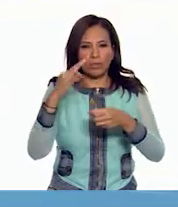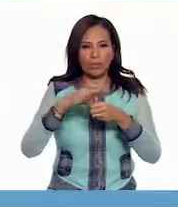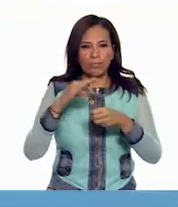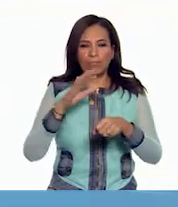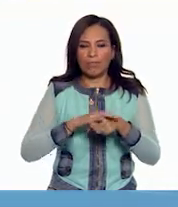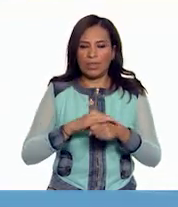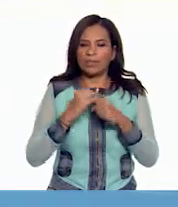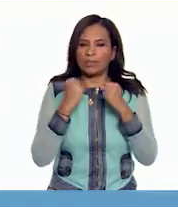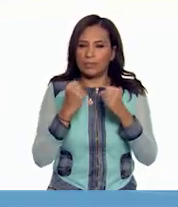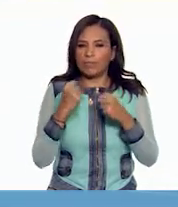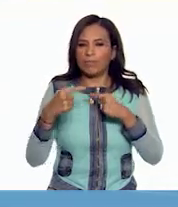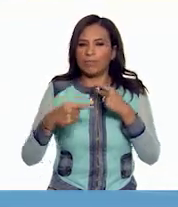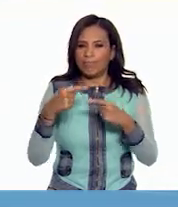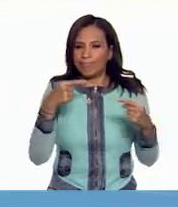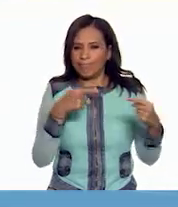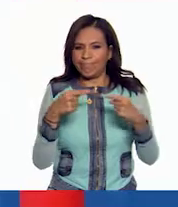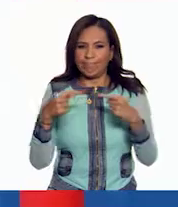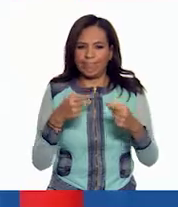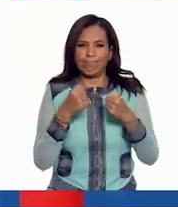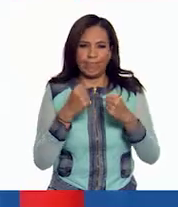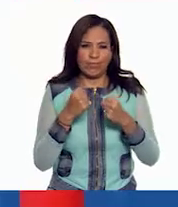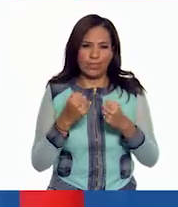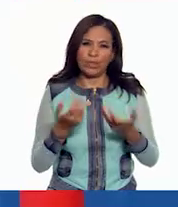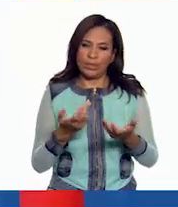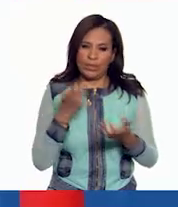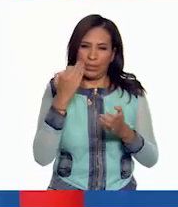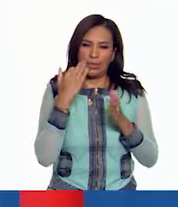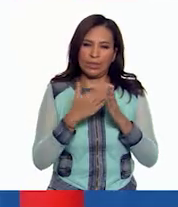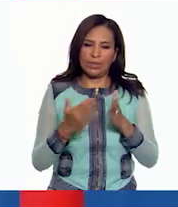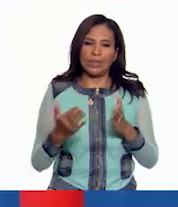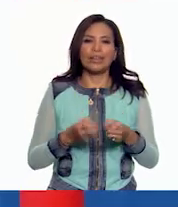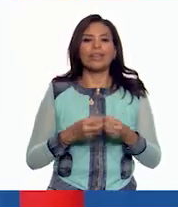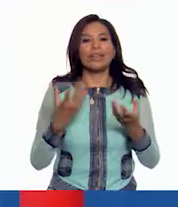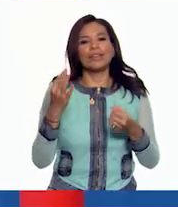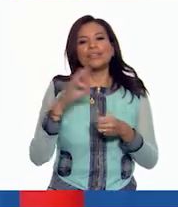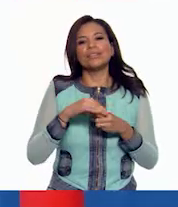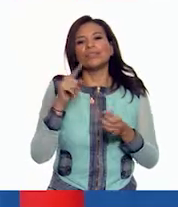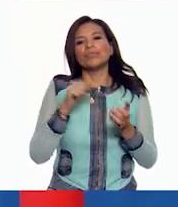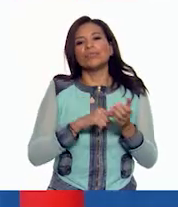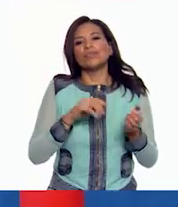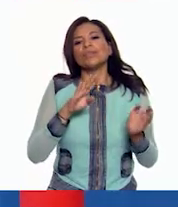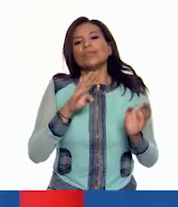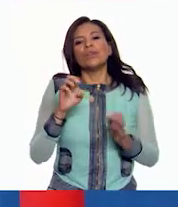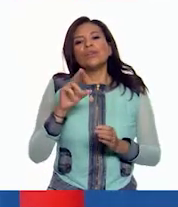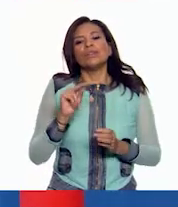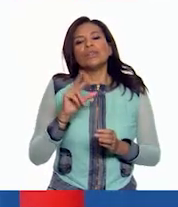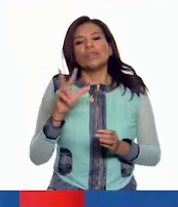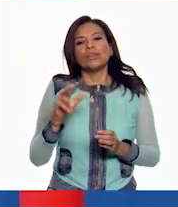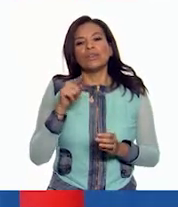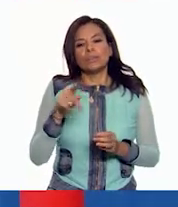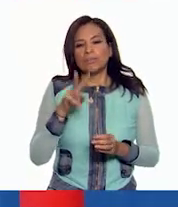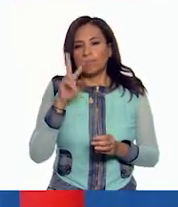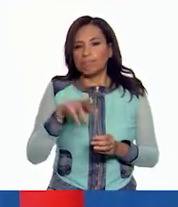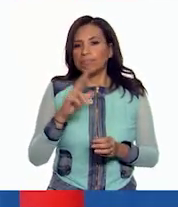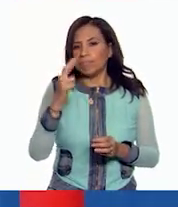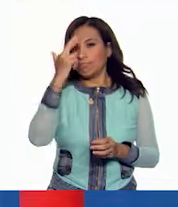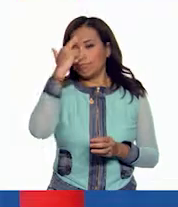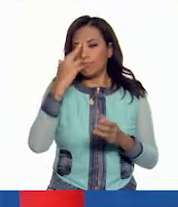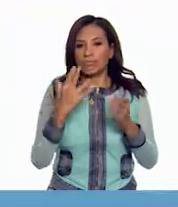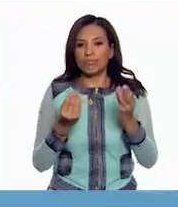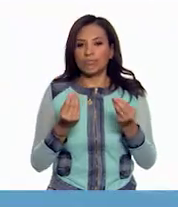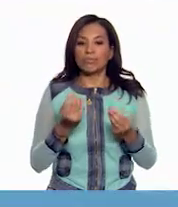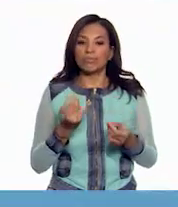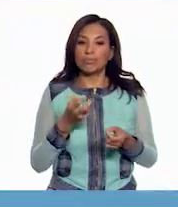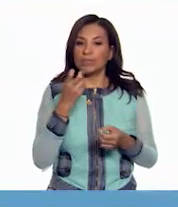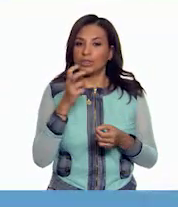tensos y reñidos hasta entonces. ¡Claro! Las elecciones de 1988 son muy recordadas. Sí,